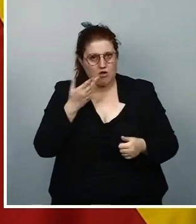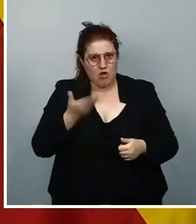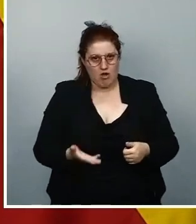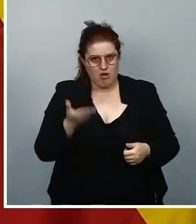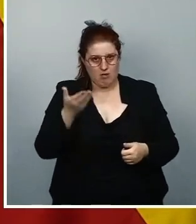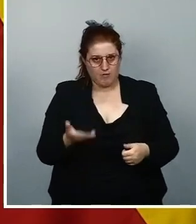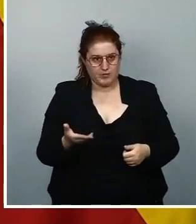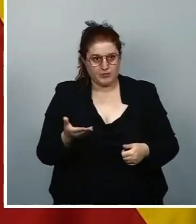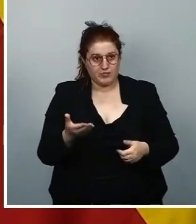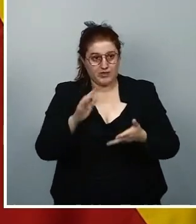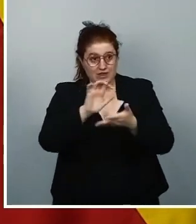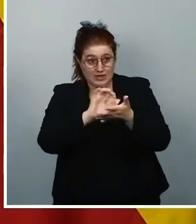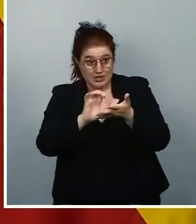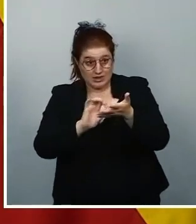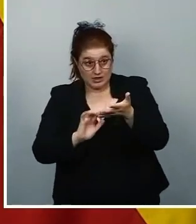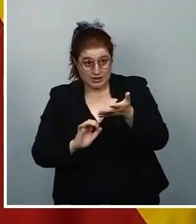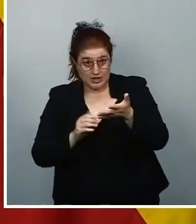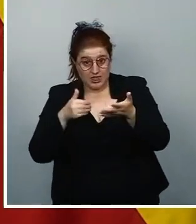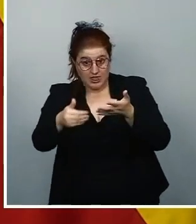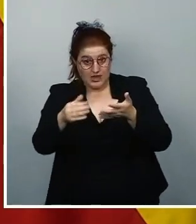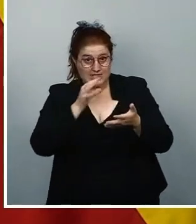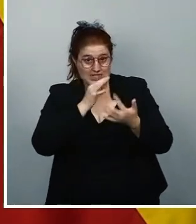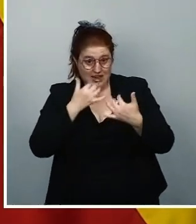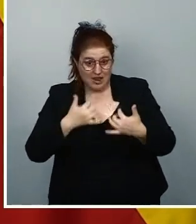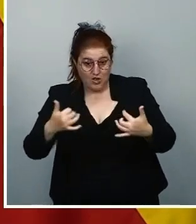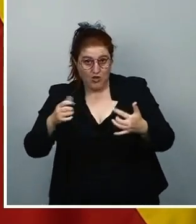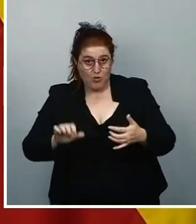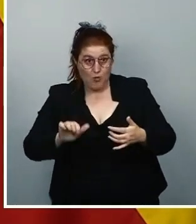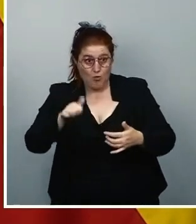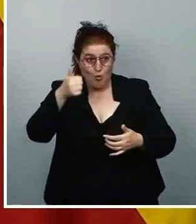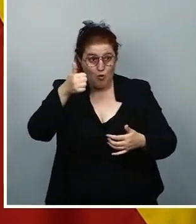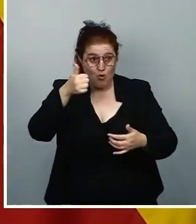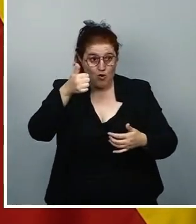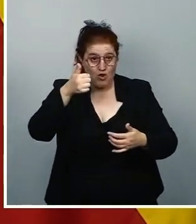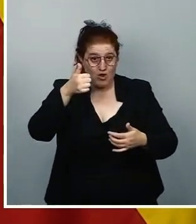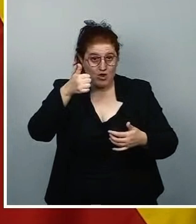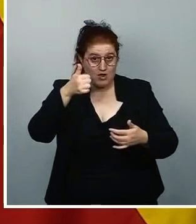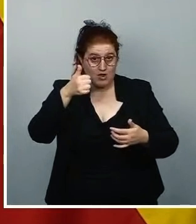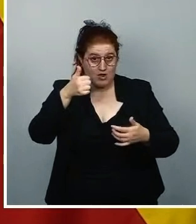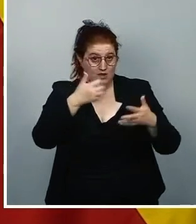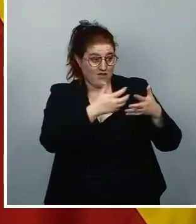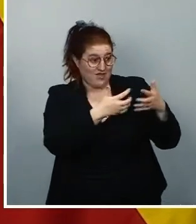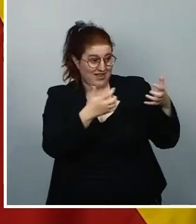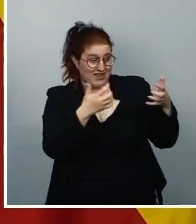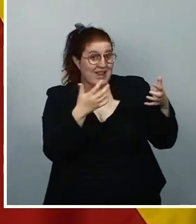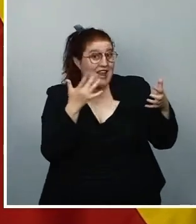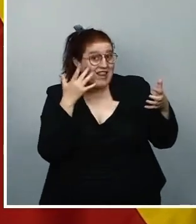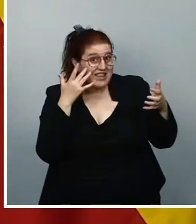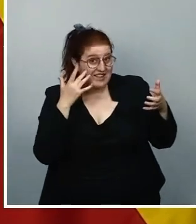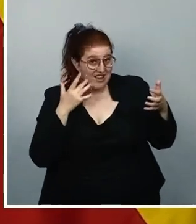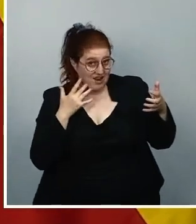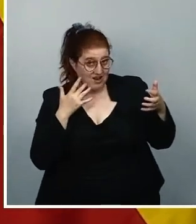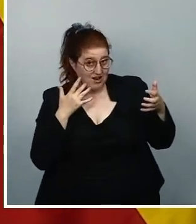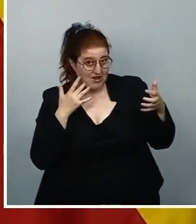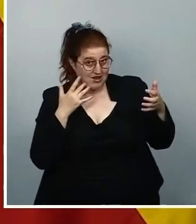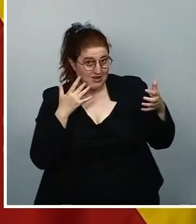Este texto que se va a aprobar en el Senado es literal, oíganme bien, literal